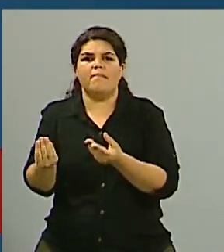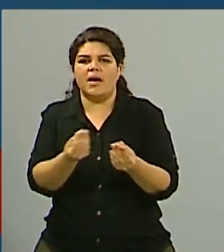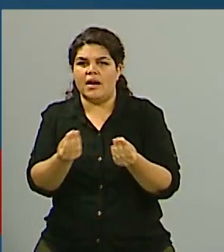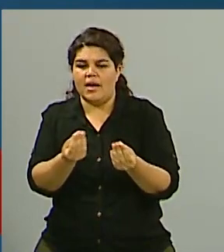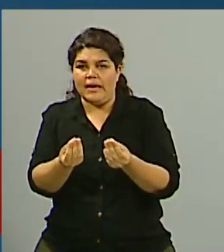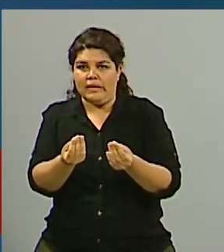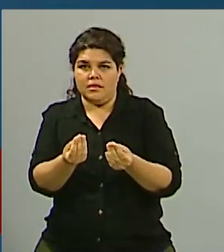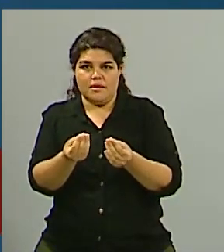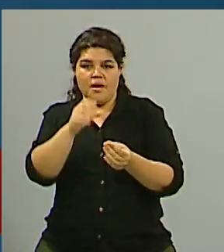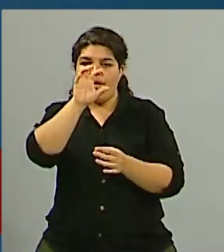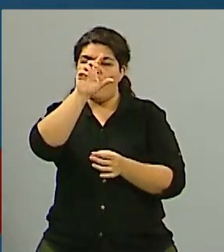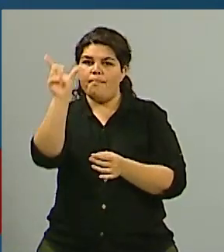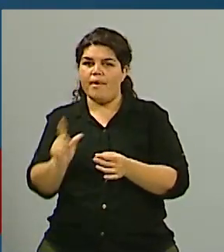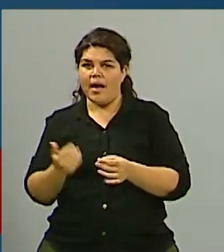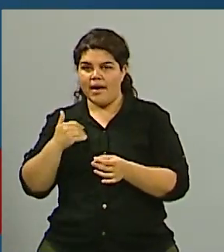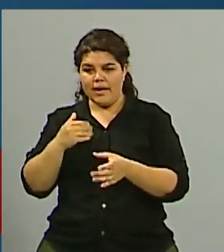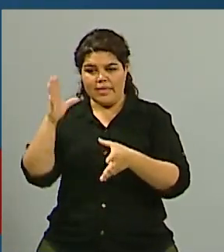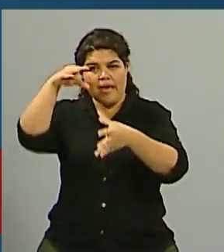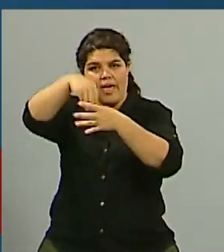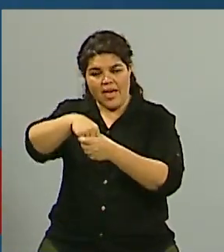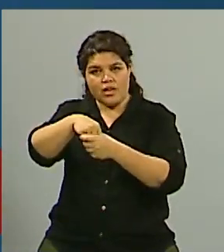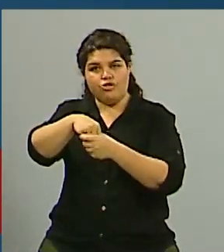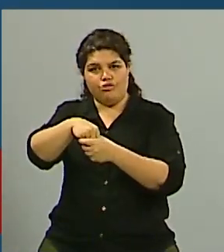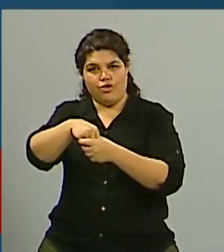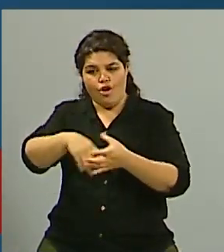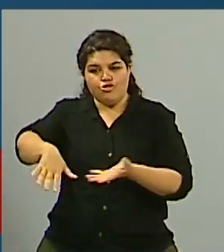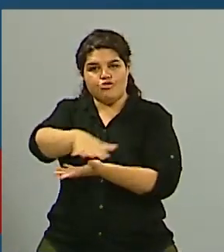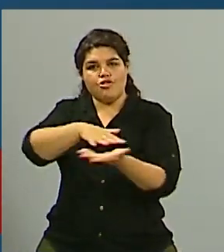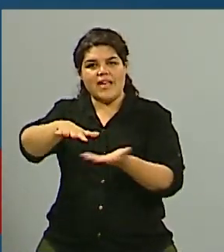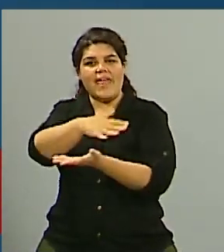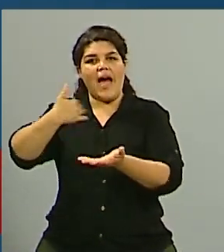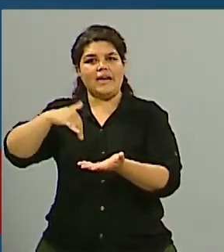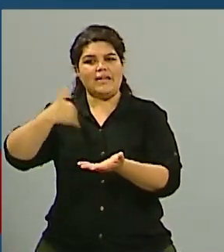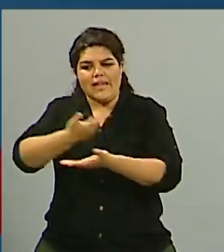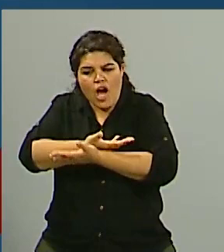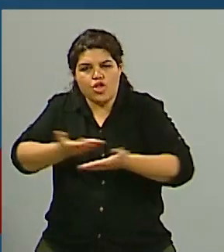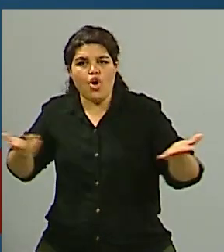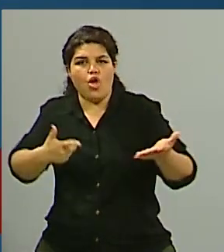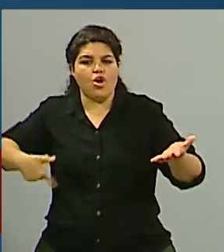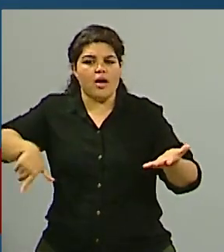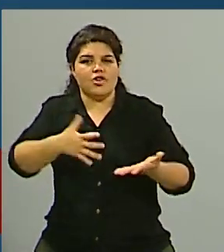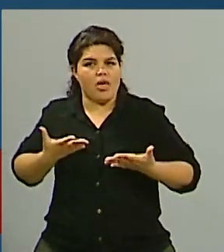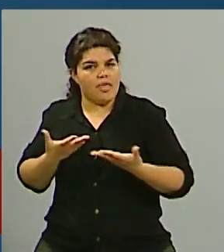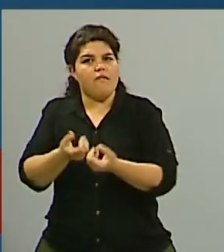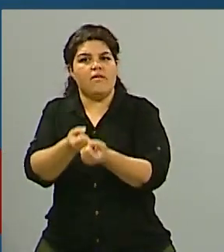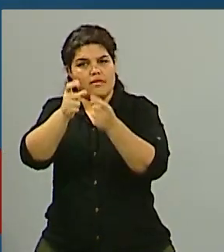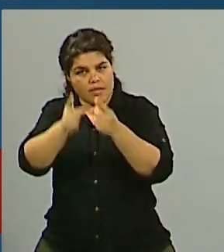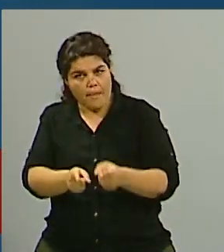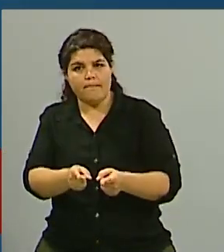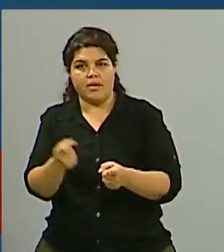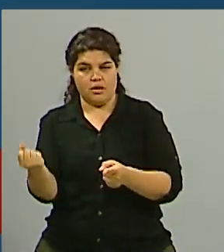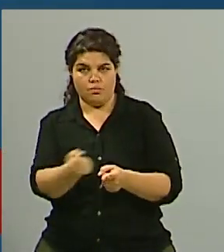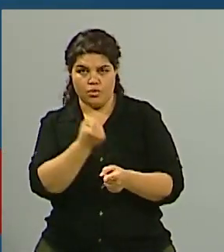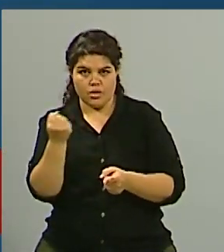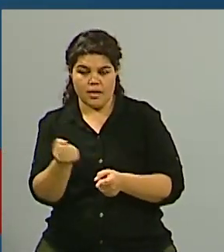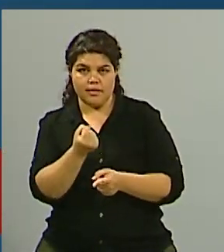cuenta con la adhesión de la sociedad argentina muy mayoritariamente. En ese contexto es que